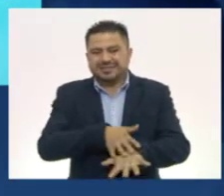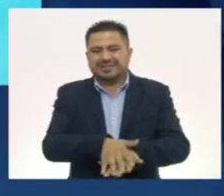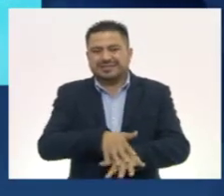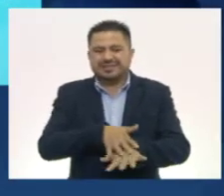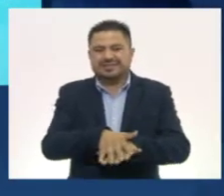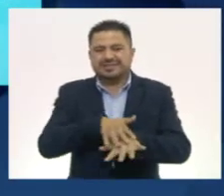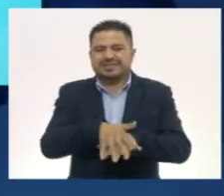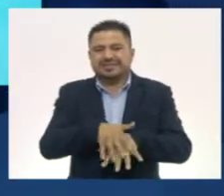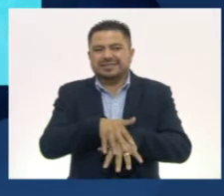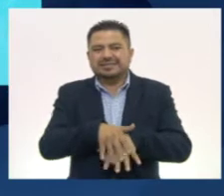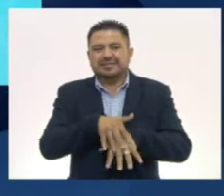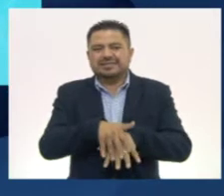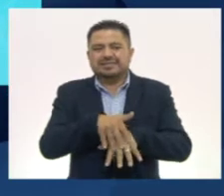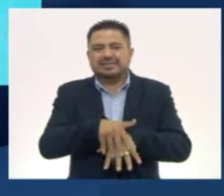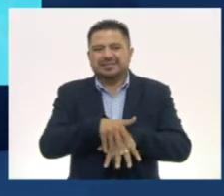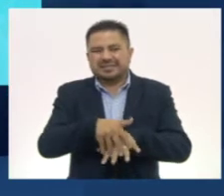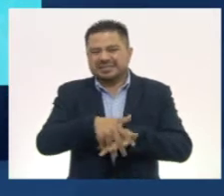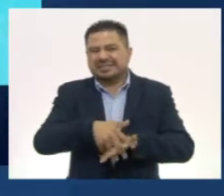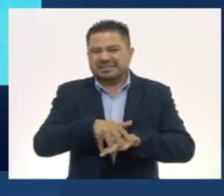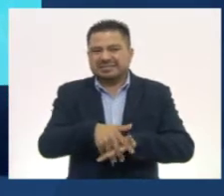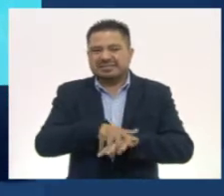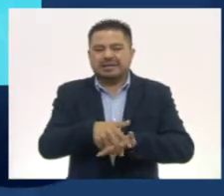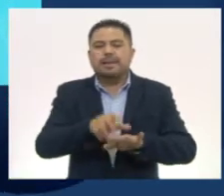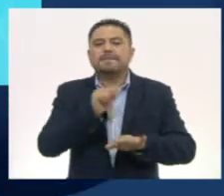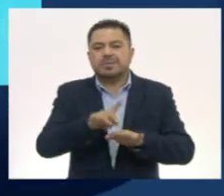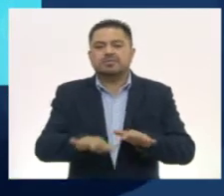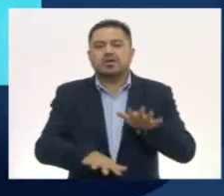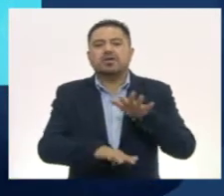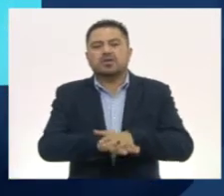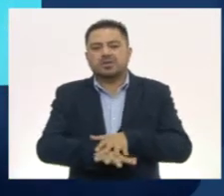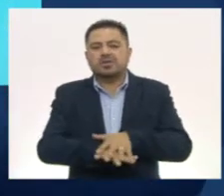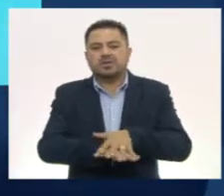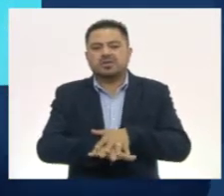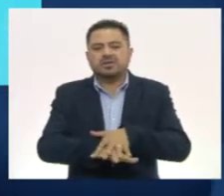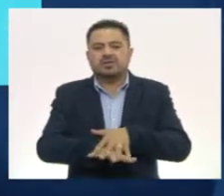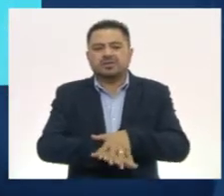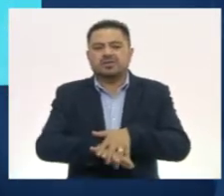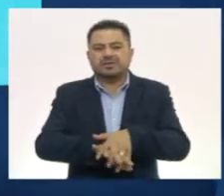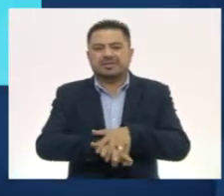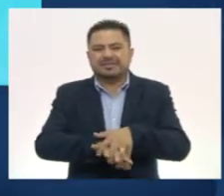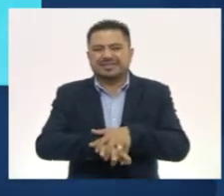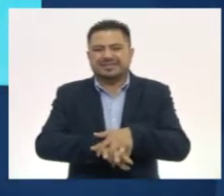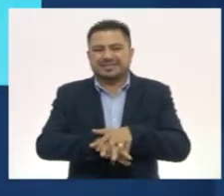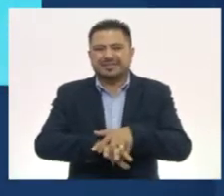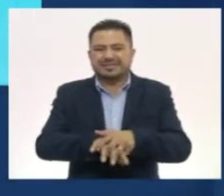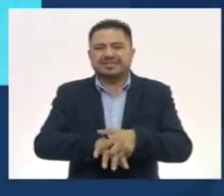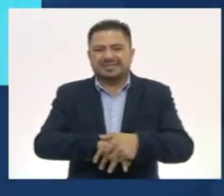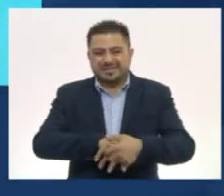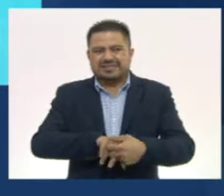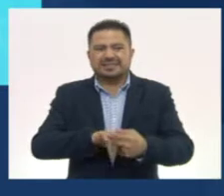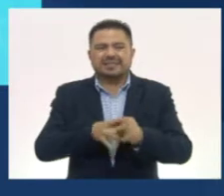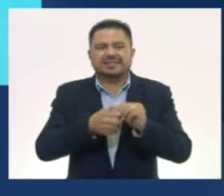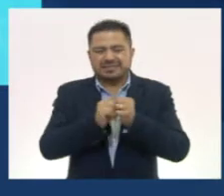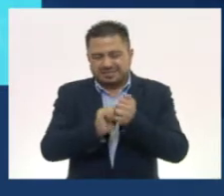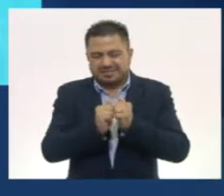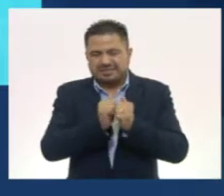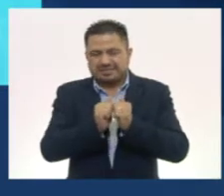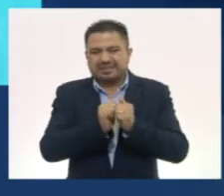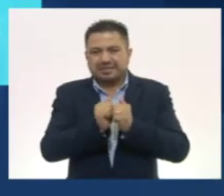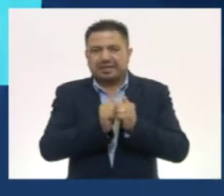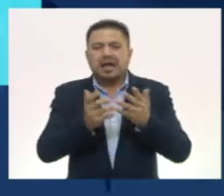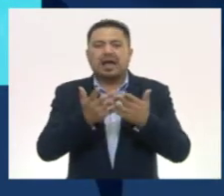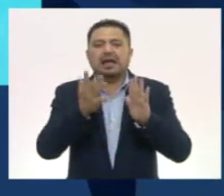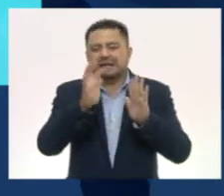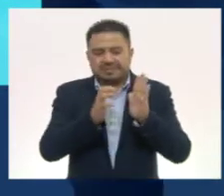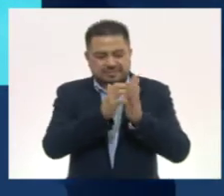dorso de la otra, entrelazando los dedos. Repite lo mismo con la otra mano. Frota los dedos. Ahora,